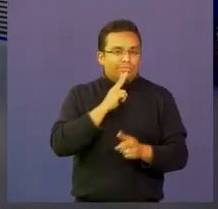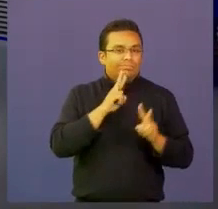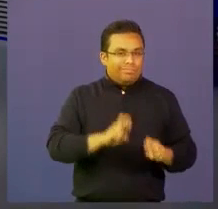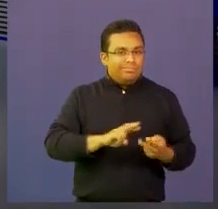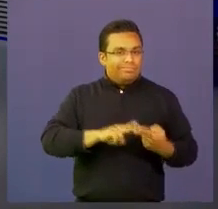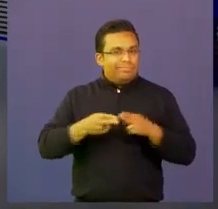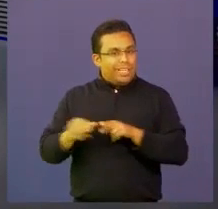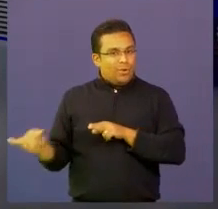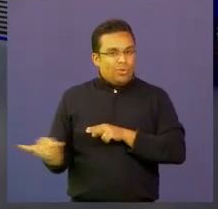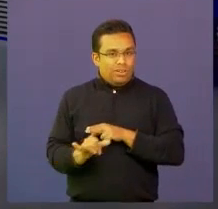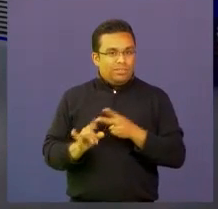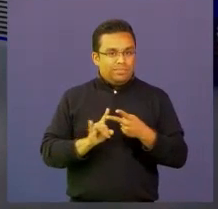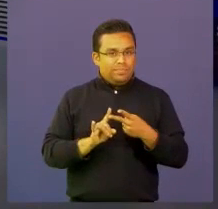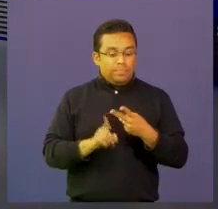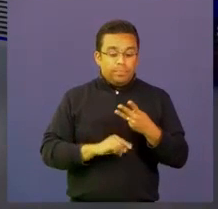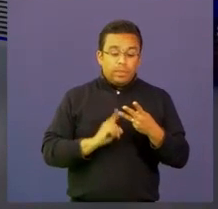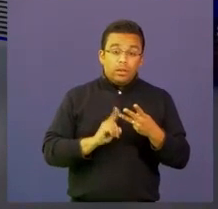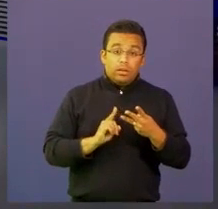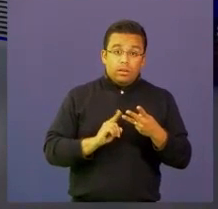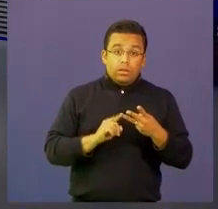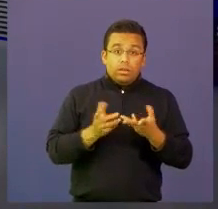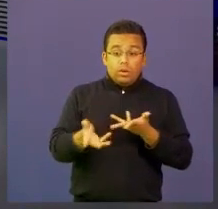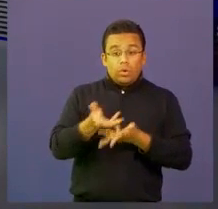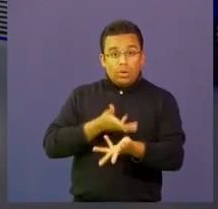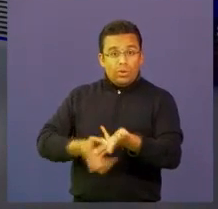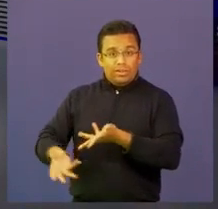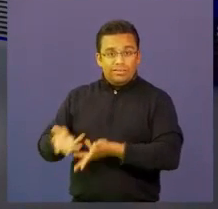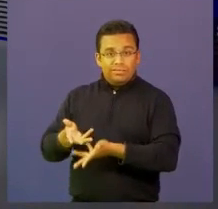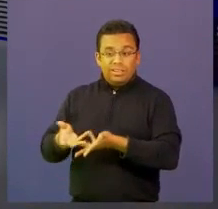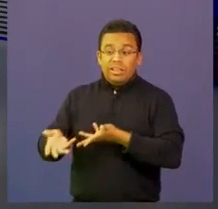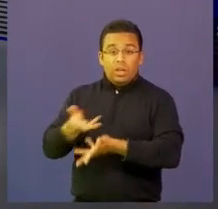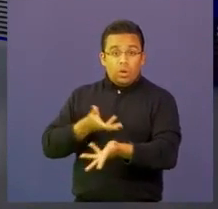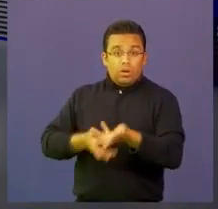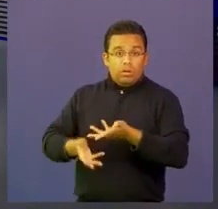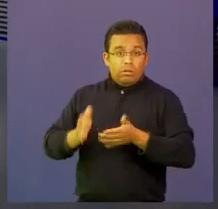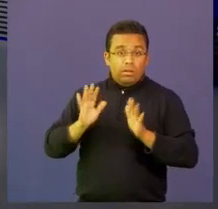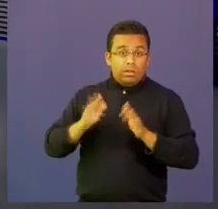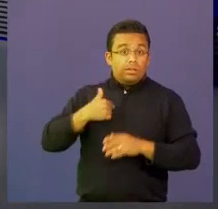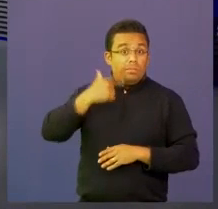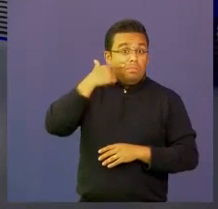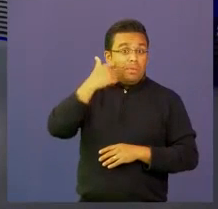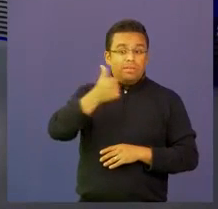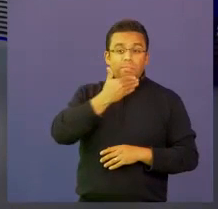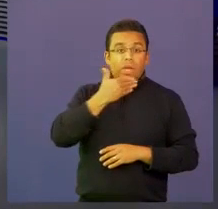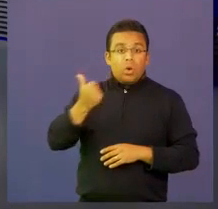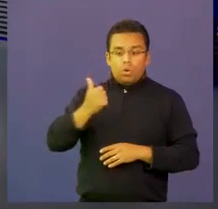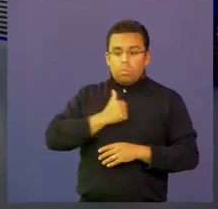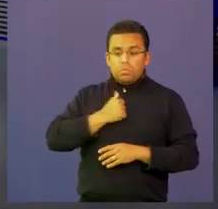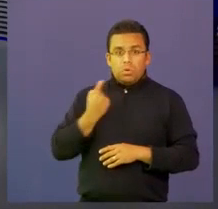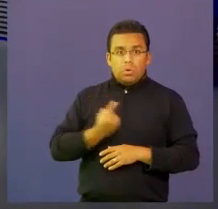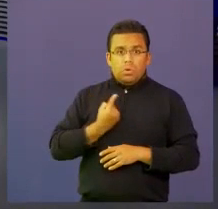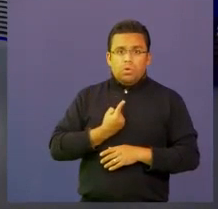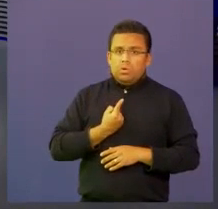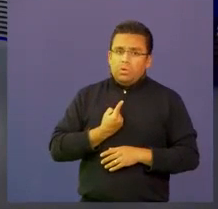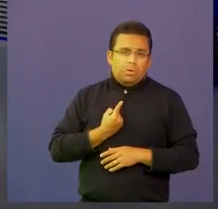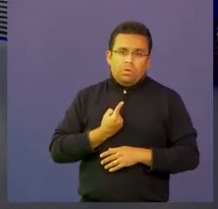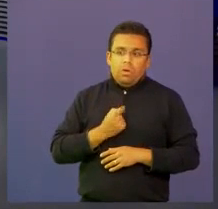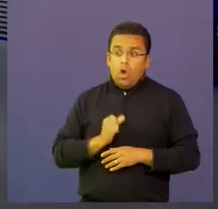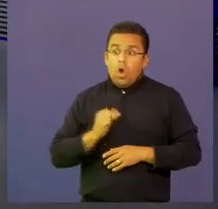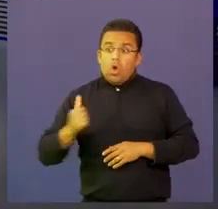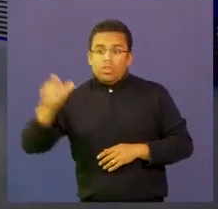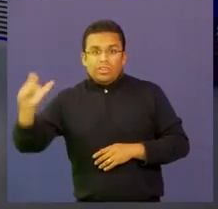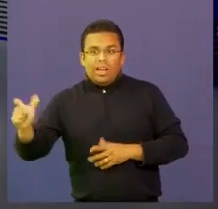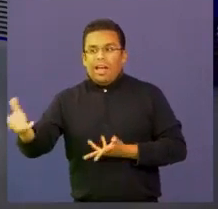Otro elemento tiene que ver con la colaboración. Siempre va a ser mucho más fácil jugar, más divertido jugar con otro. Pero